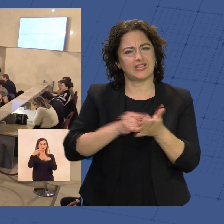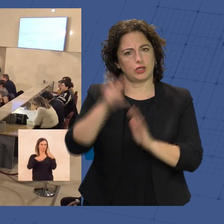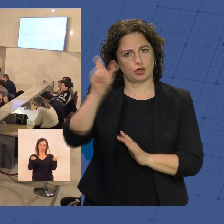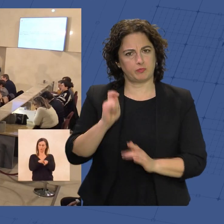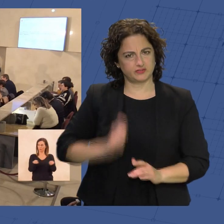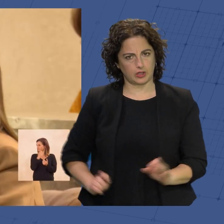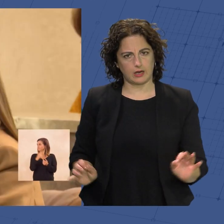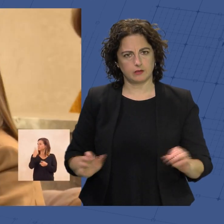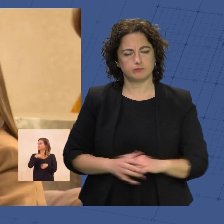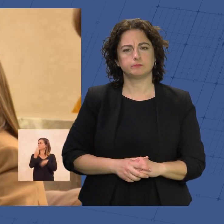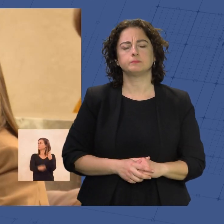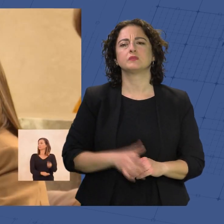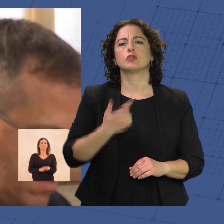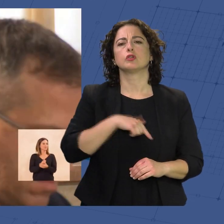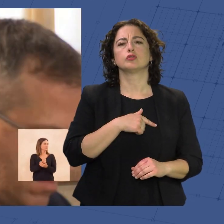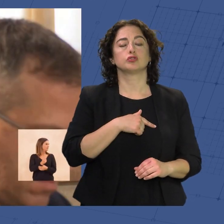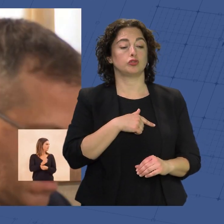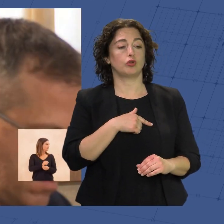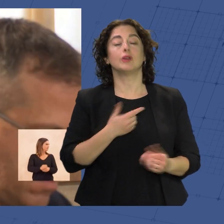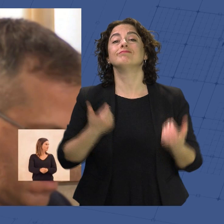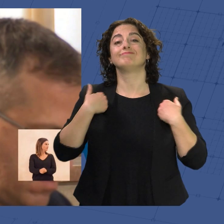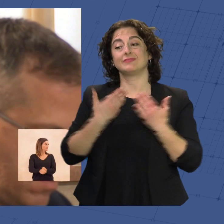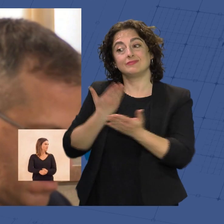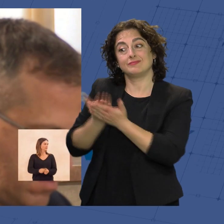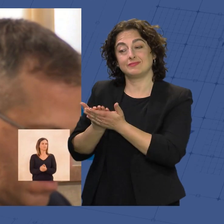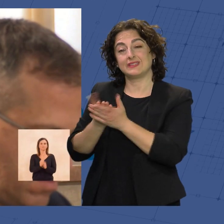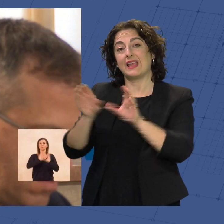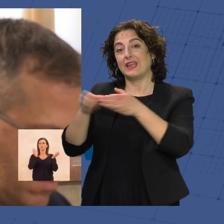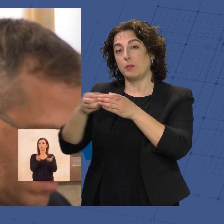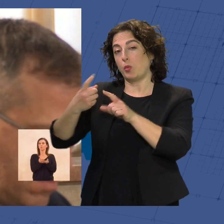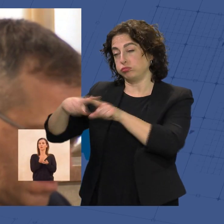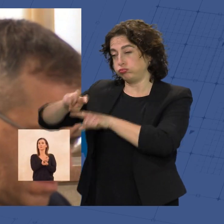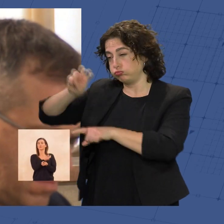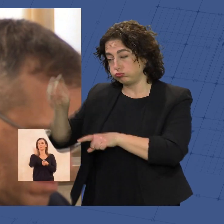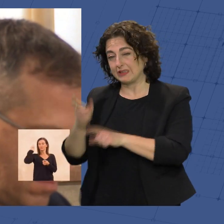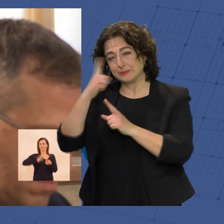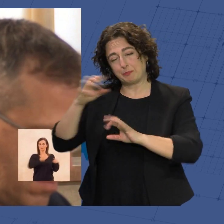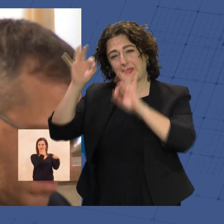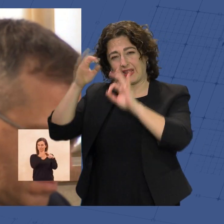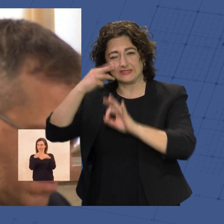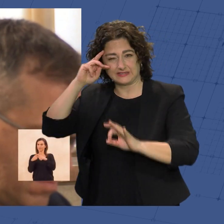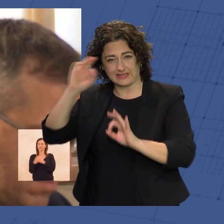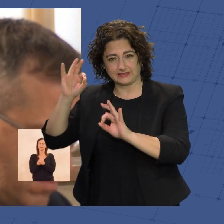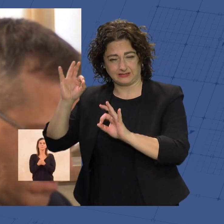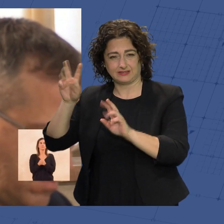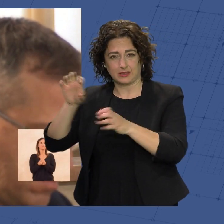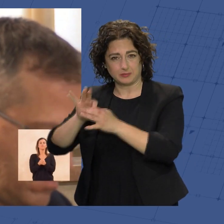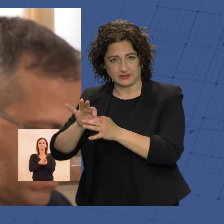Nosotros lo que hemos hecho ha sido encargar un estudio a un equipo multidisciplinar de especialistas en la materia para que